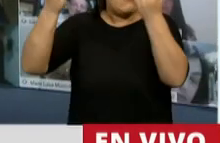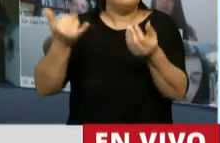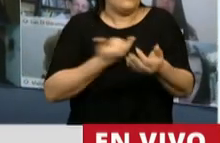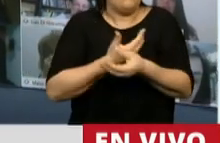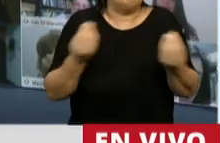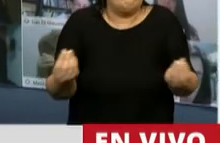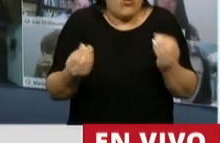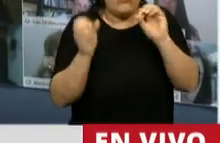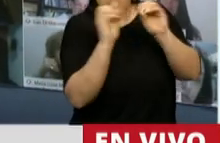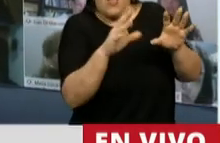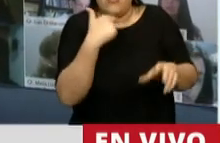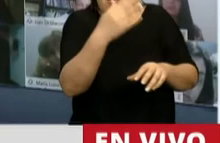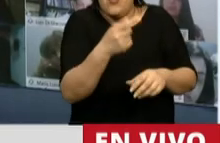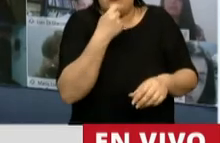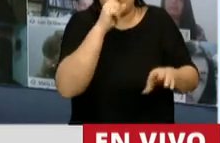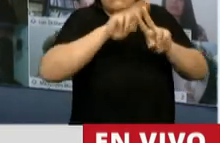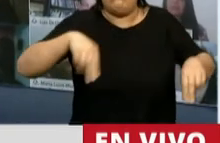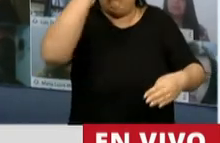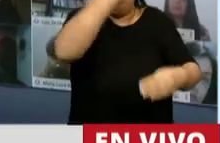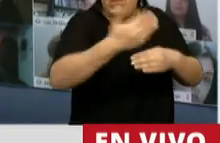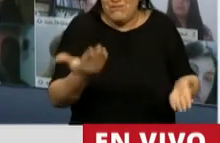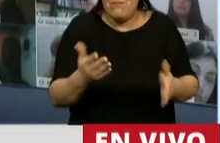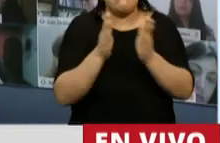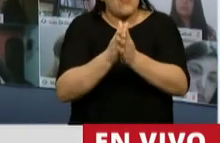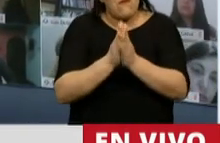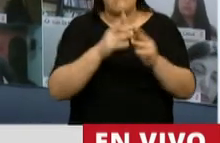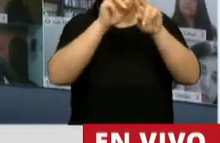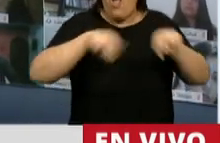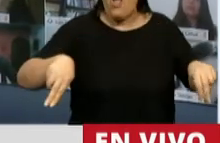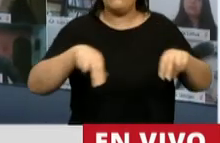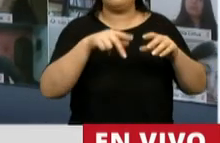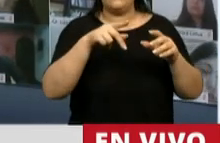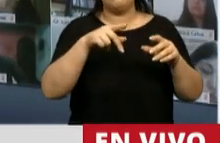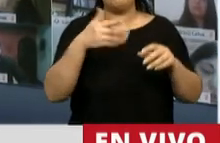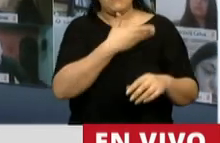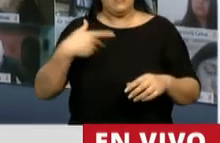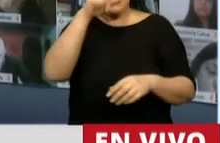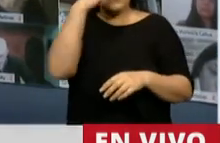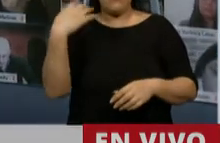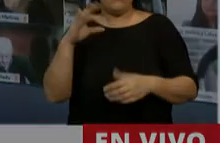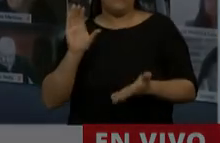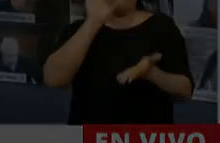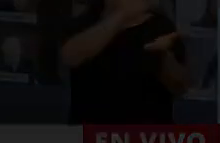fácilmente, señor Presidente. Facilitemos que los jardines maternales puedan acceder a la ayuda. Muchas gracias. Gracias, diputado.